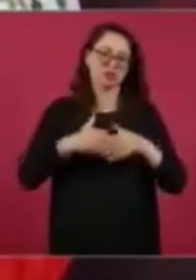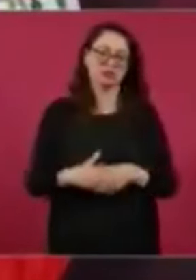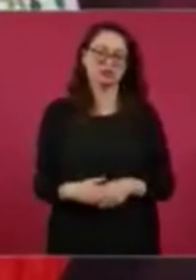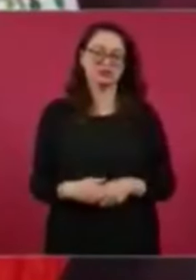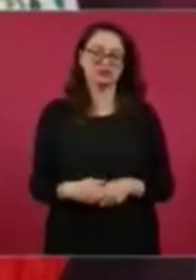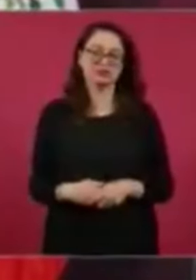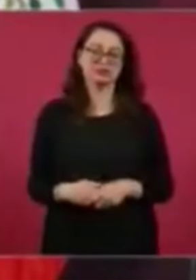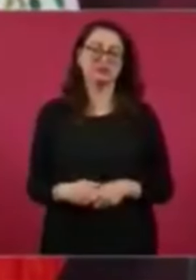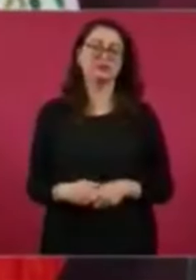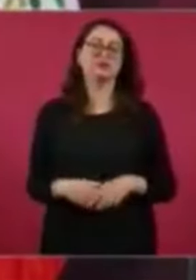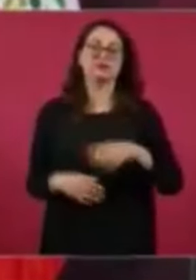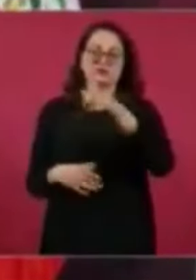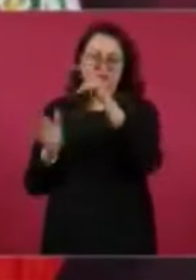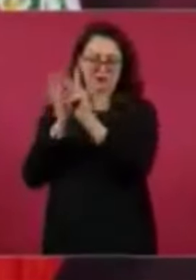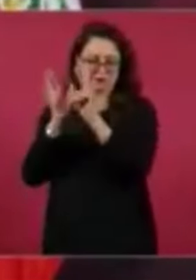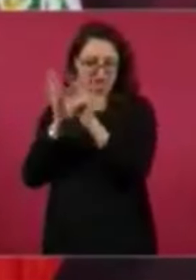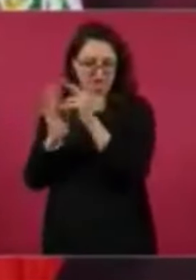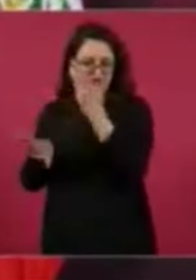la del New York Times,